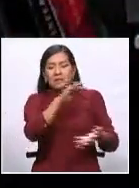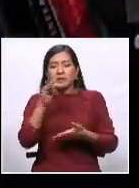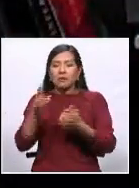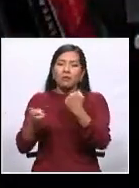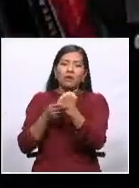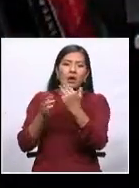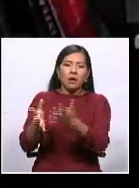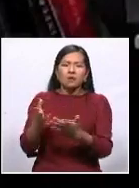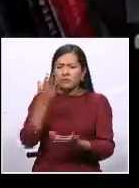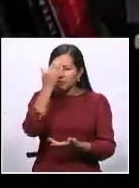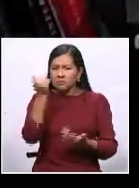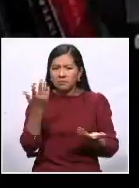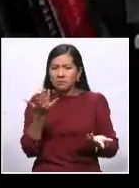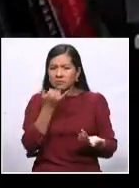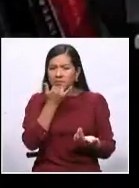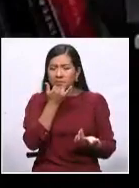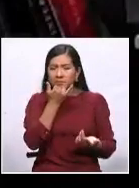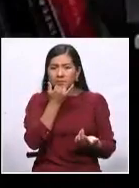incrementando.